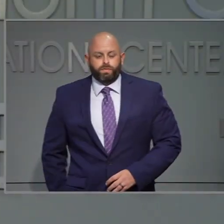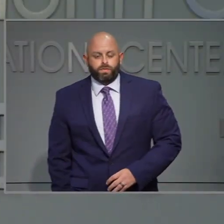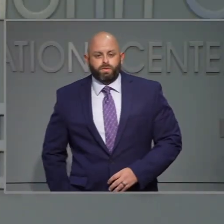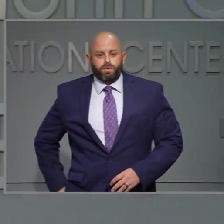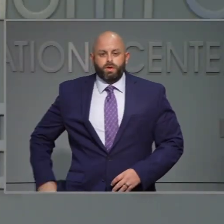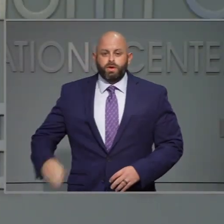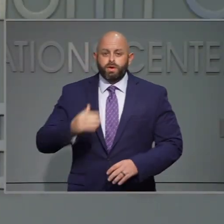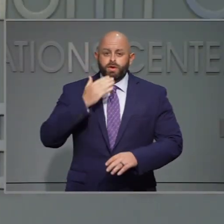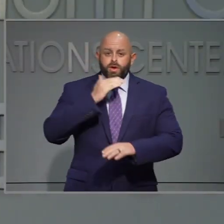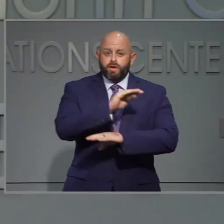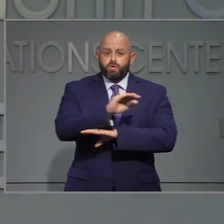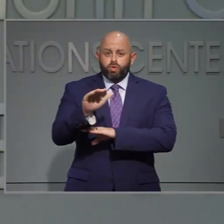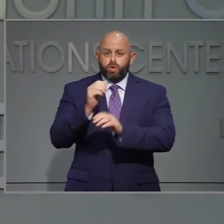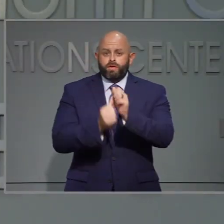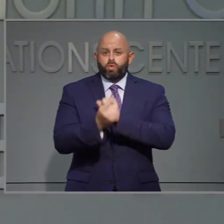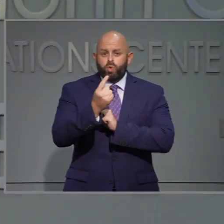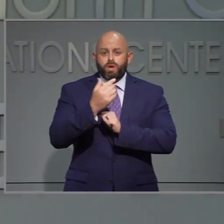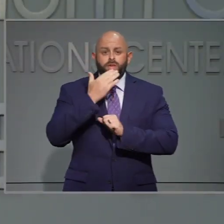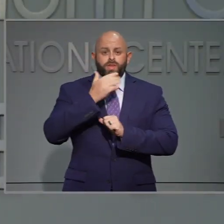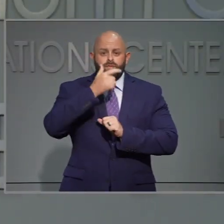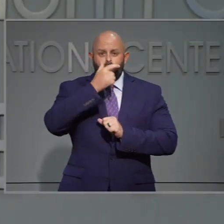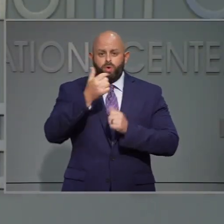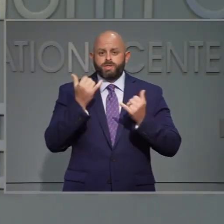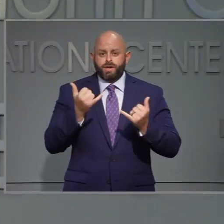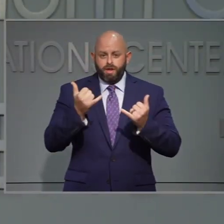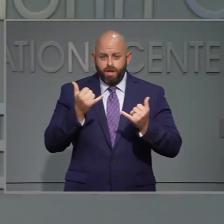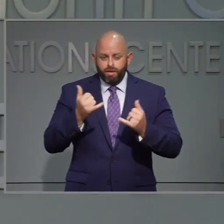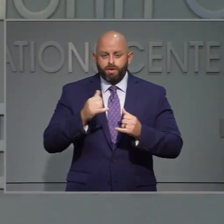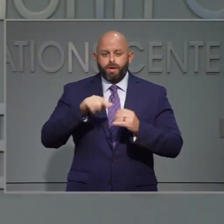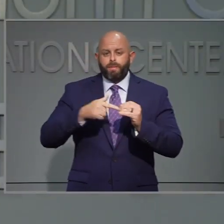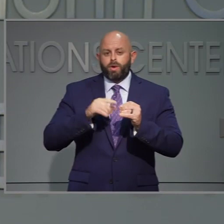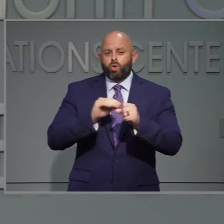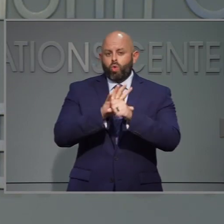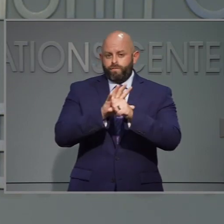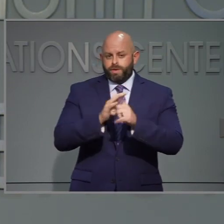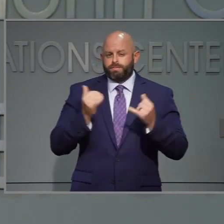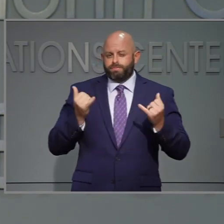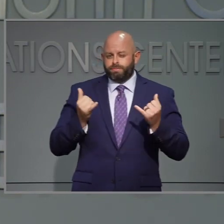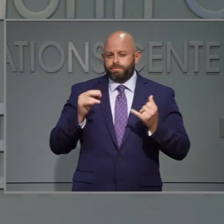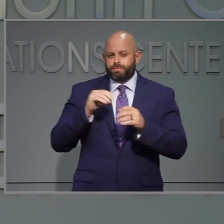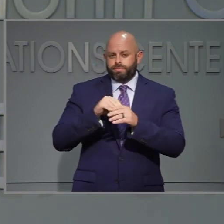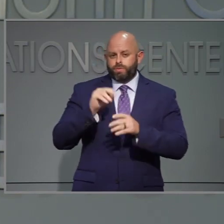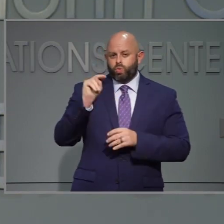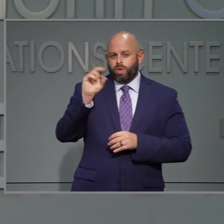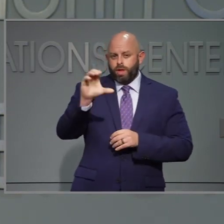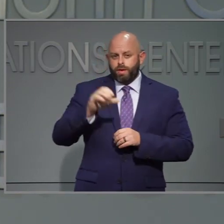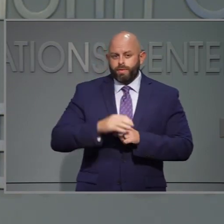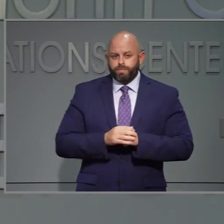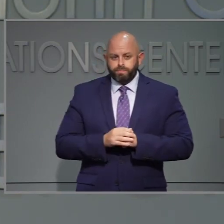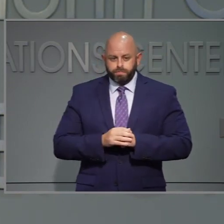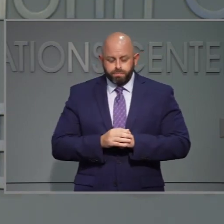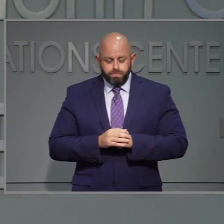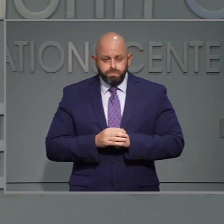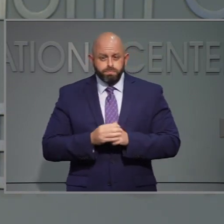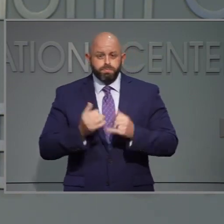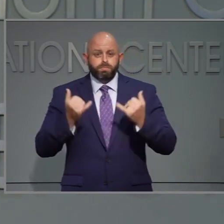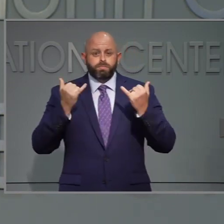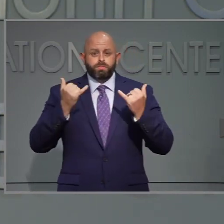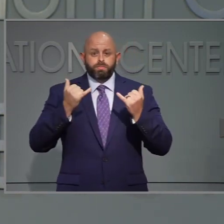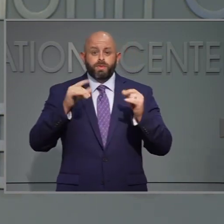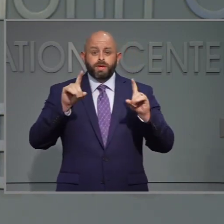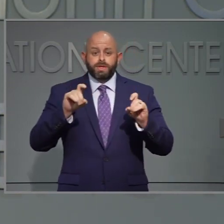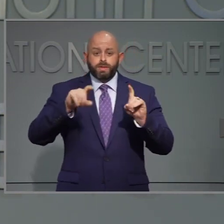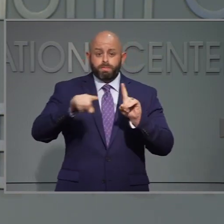Muy buenas tardes a todos y gracias por escuchar la información más reciente de COVID-19 en Carolina del Norte. A partir de hoy tenemos